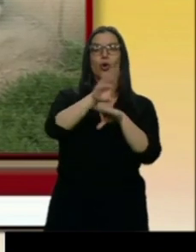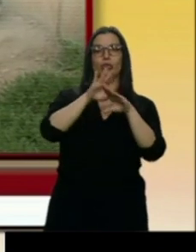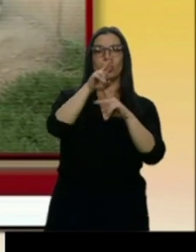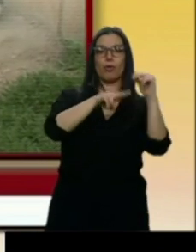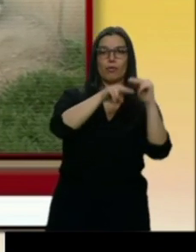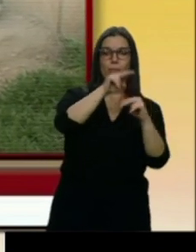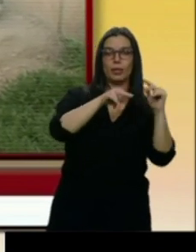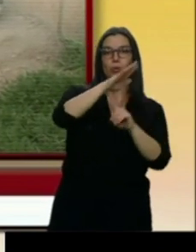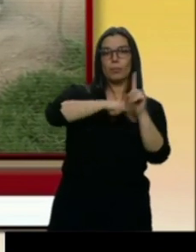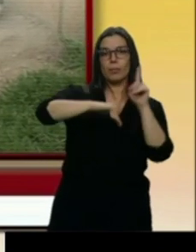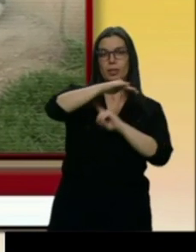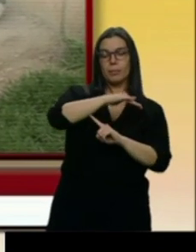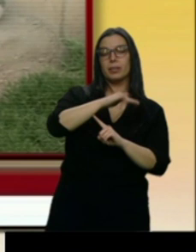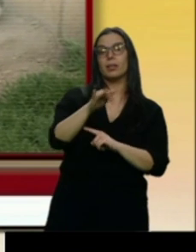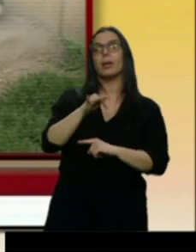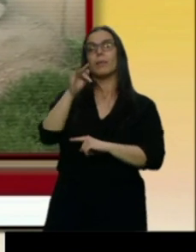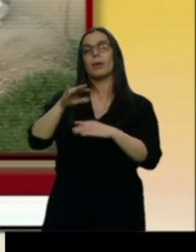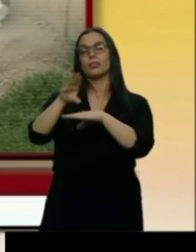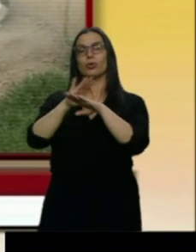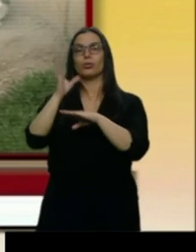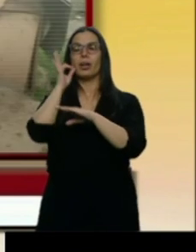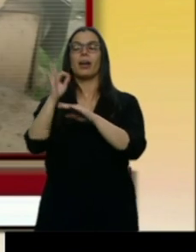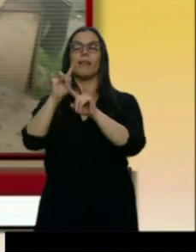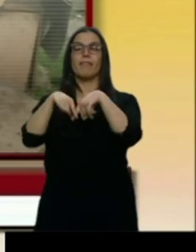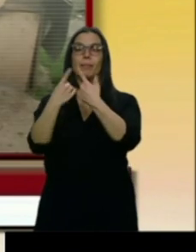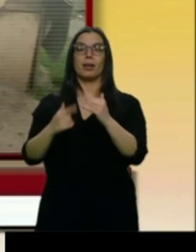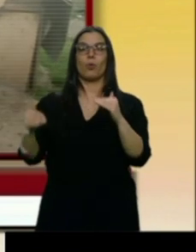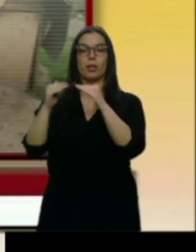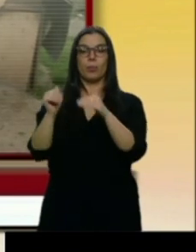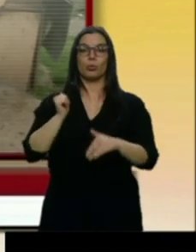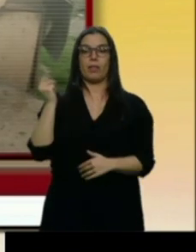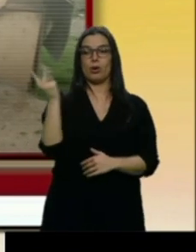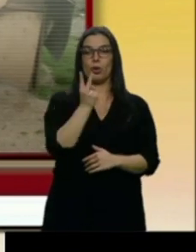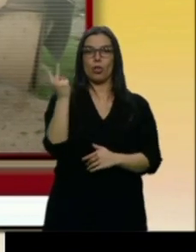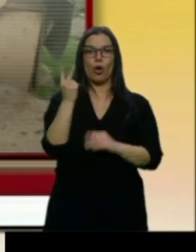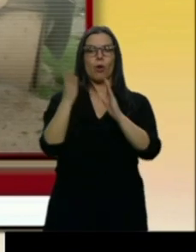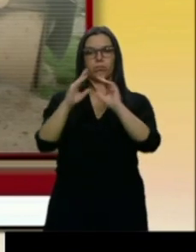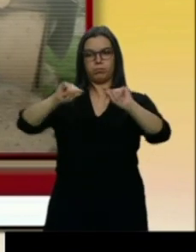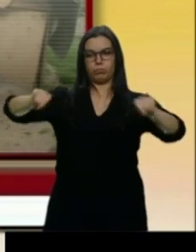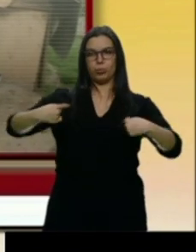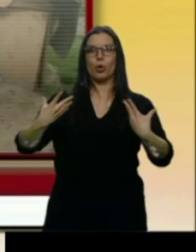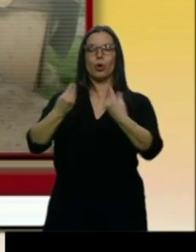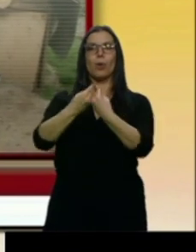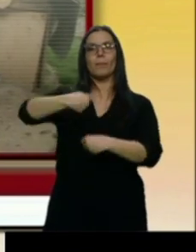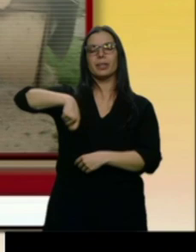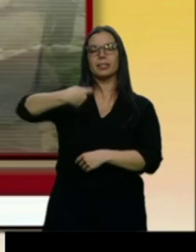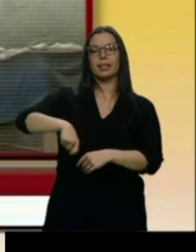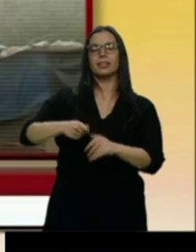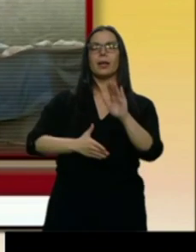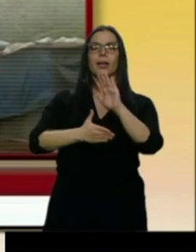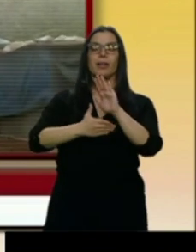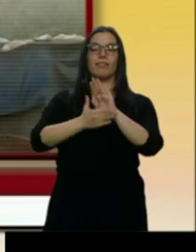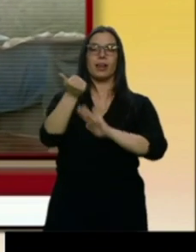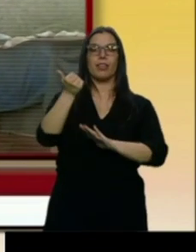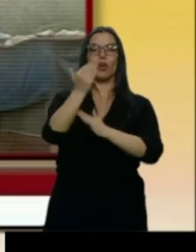Carlos Suárez Quiñones y de Familia e Igualdad de Oportunidades, Alicia García, firmarán el acuerdo con el presidente de la Federación Regional de Municipios, Alfonso